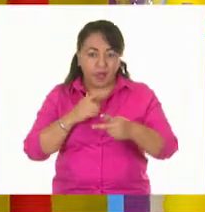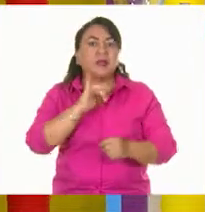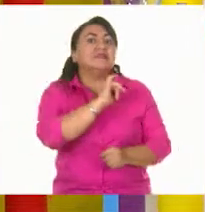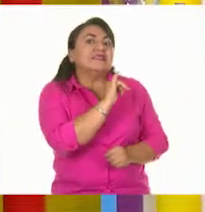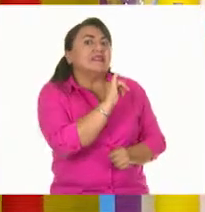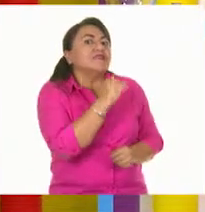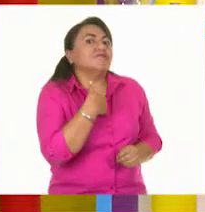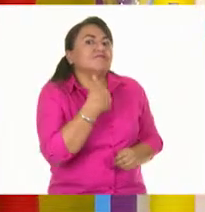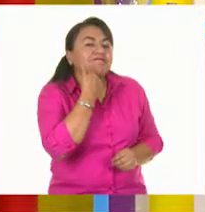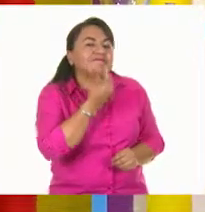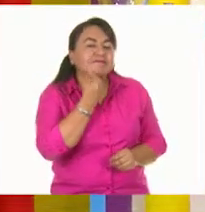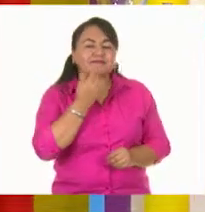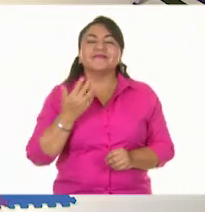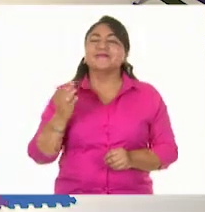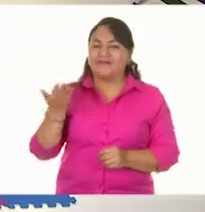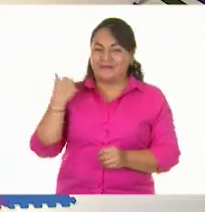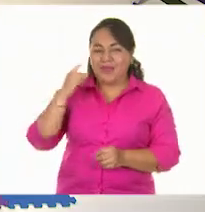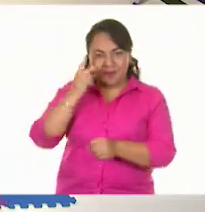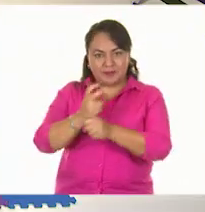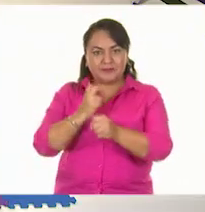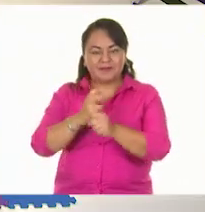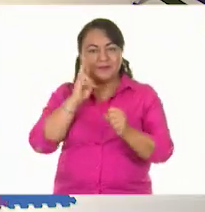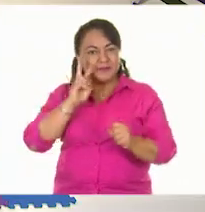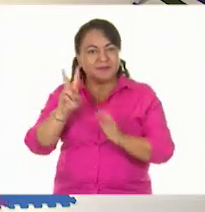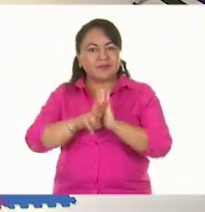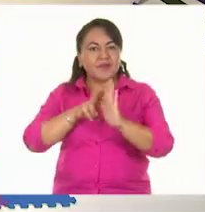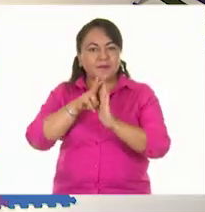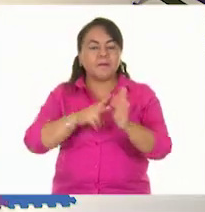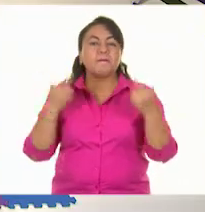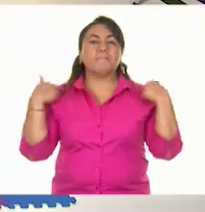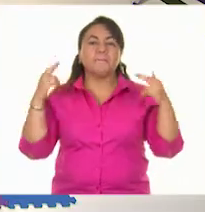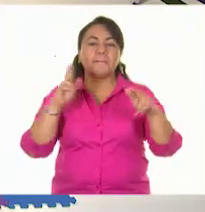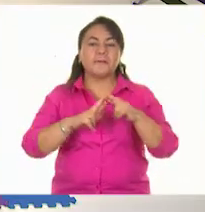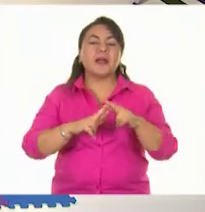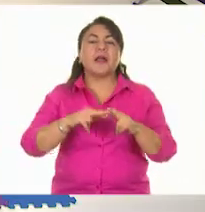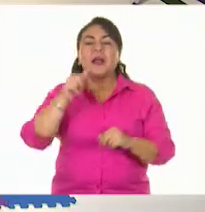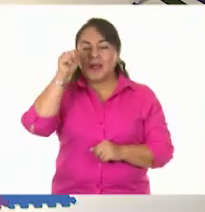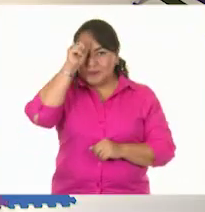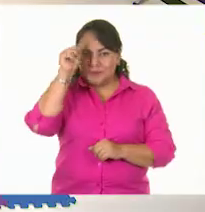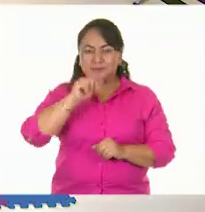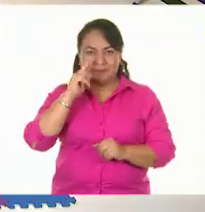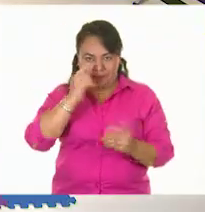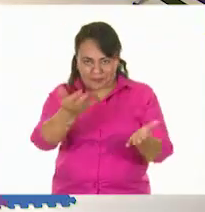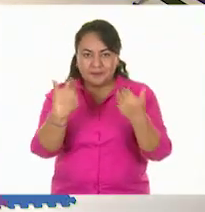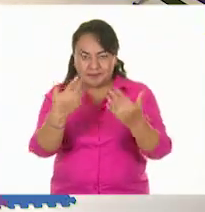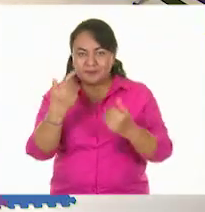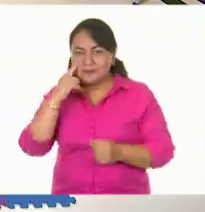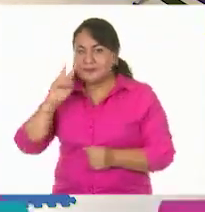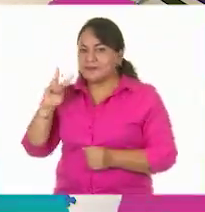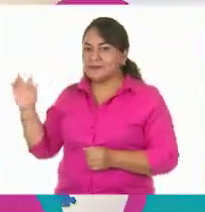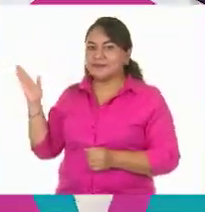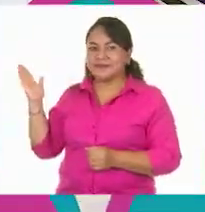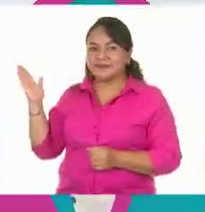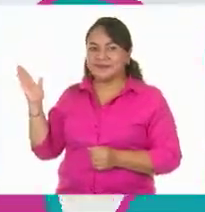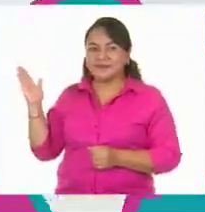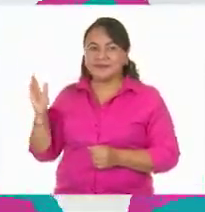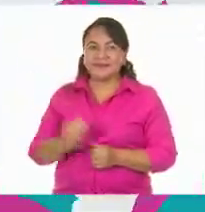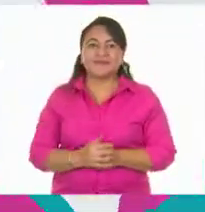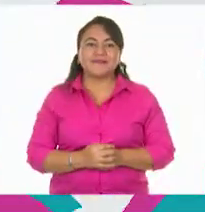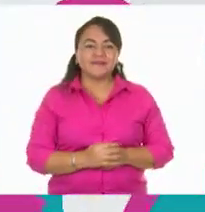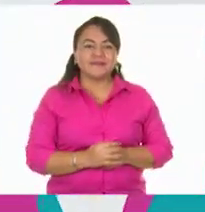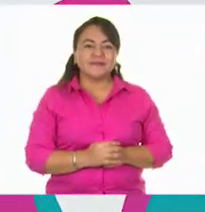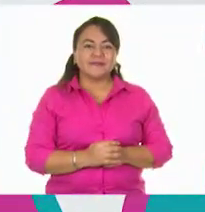Sí, sí, sí, me gustaría. Bueno, los invito a ver la siguiente cápsula que nos preparó la maestra Abril. Vente, Alexia, vamos a verla. Ay, qué padre.